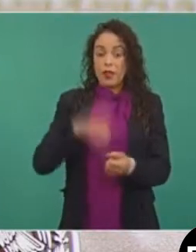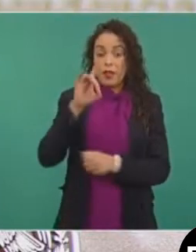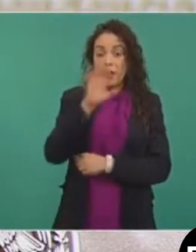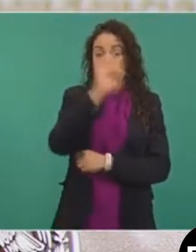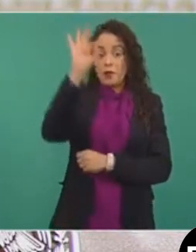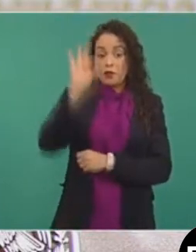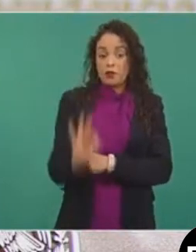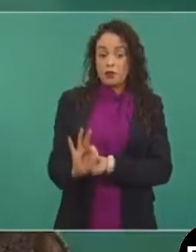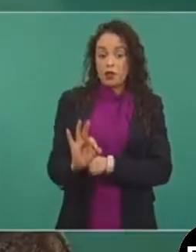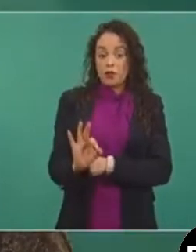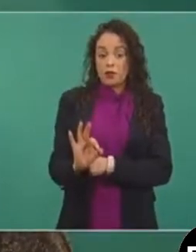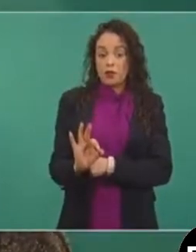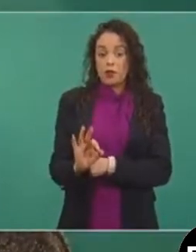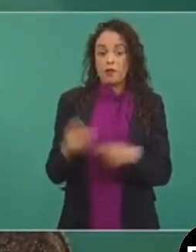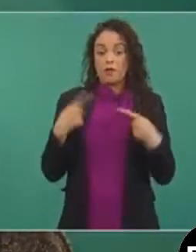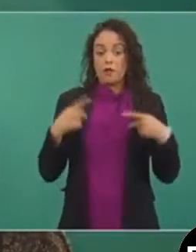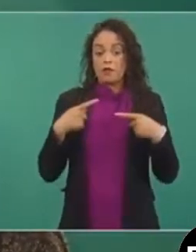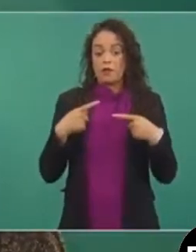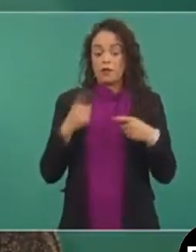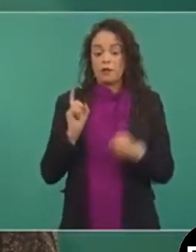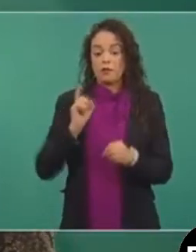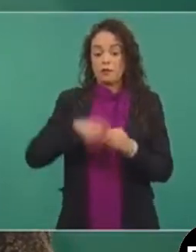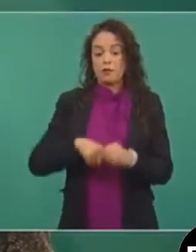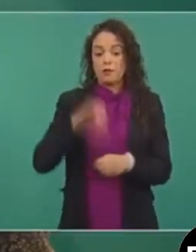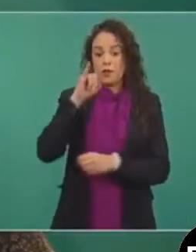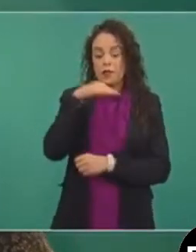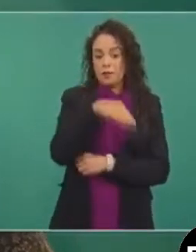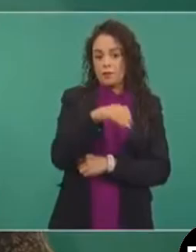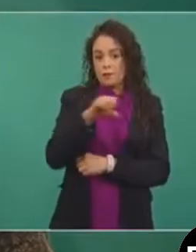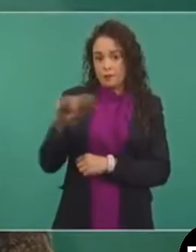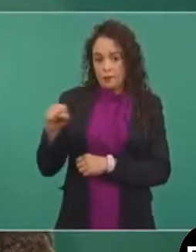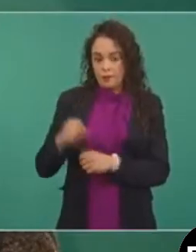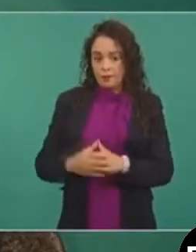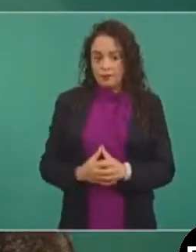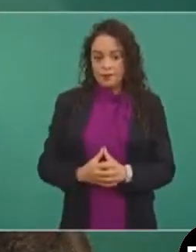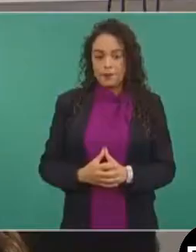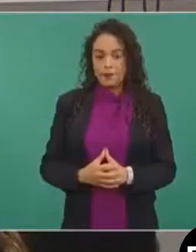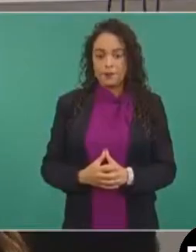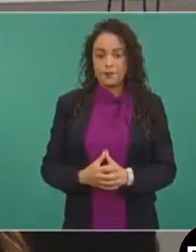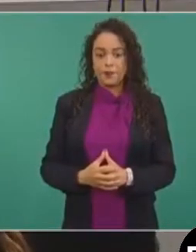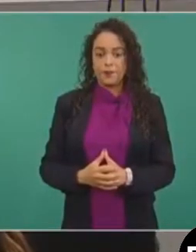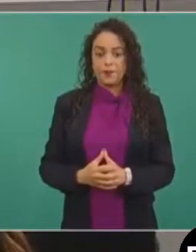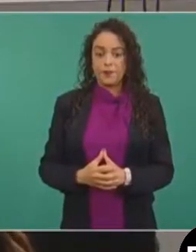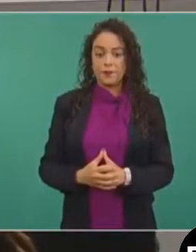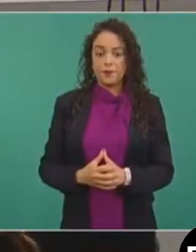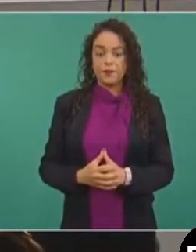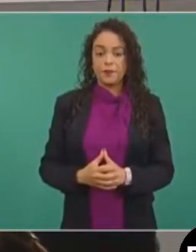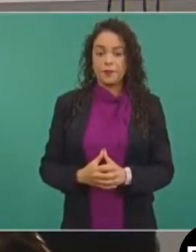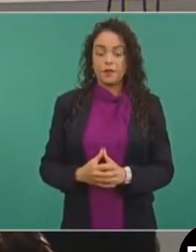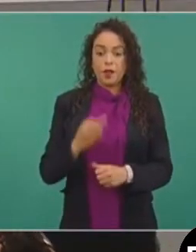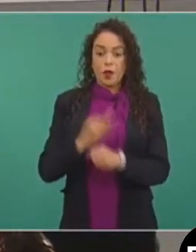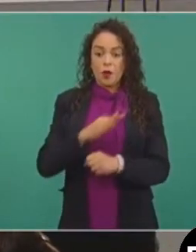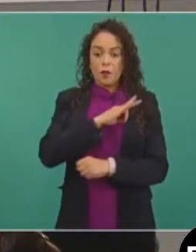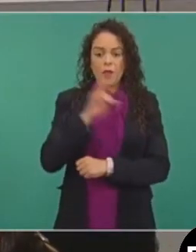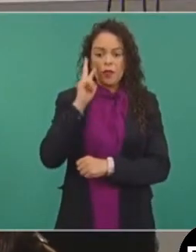trabajadores inscritos en el Instituto Mexicano del Seguro Social. Adelante. Aquí podemos